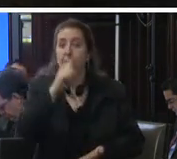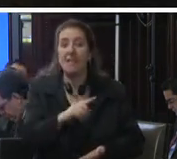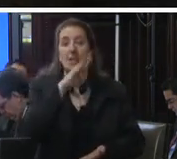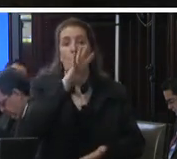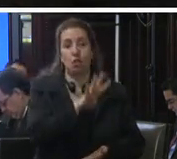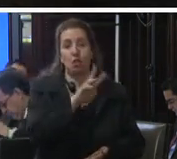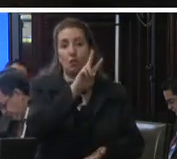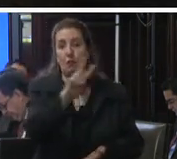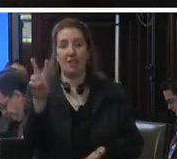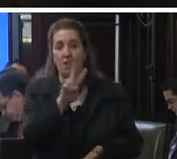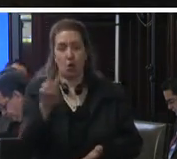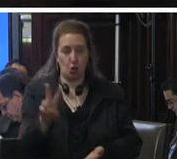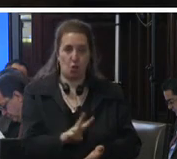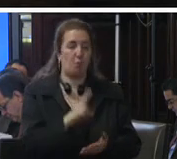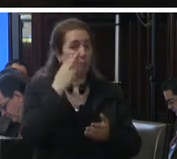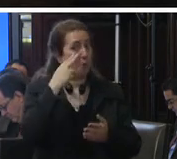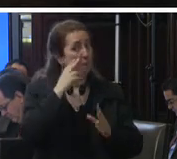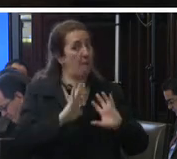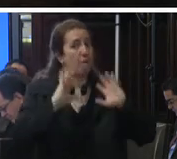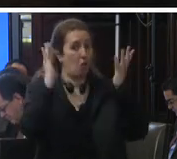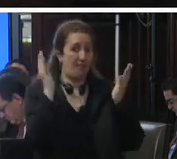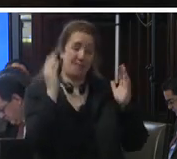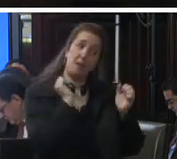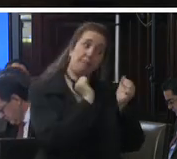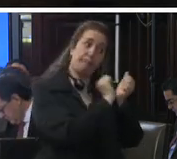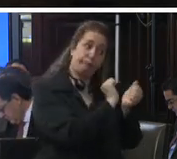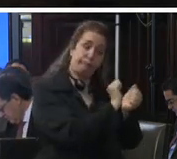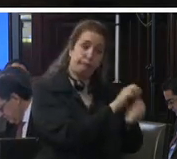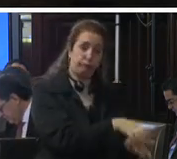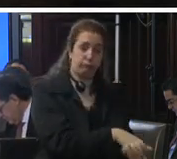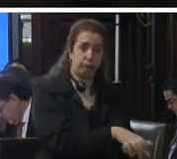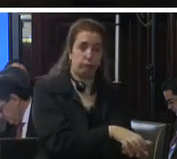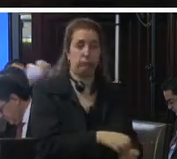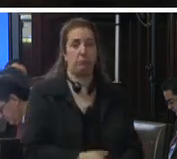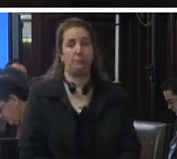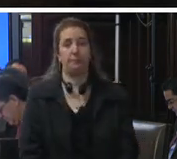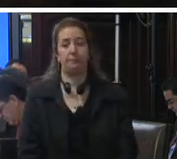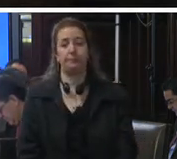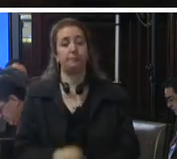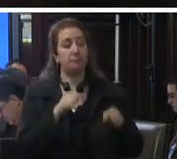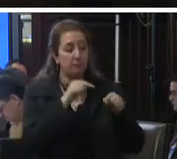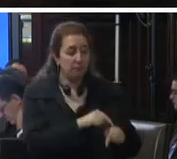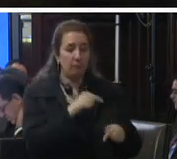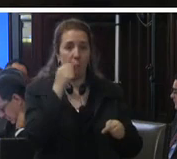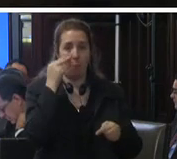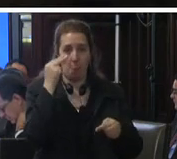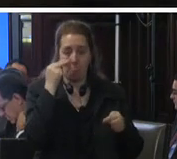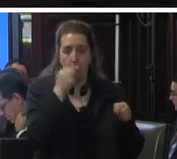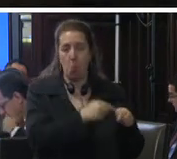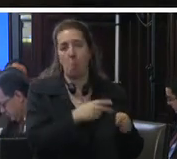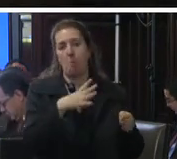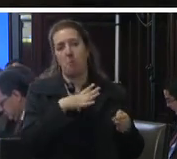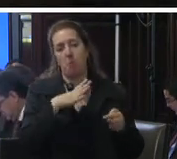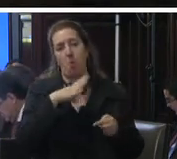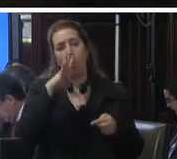incidentes de violencia de los centros en los centros de reinserción social en estos incidentes estuvieron involucradas